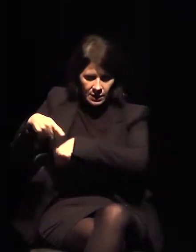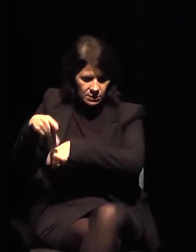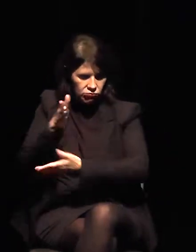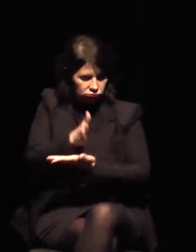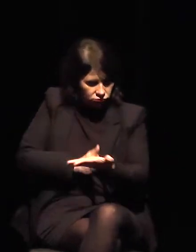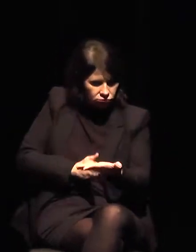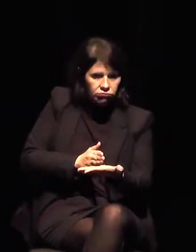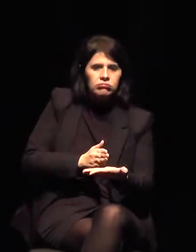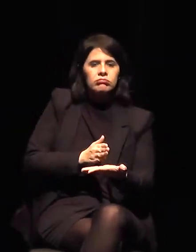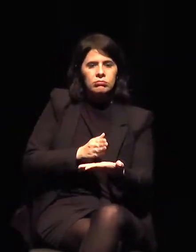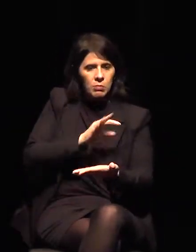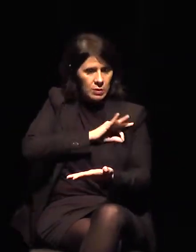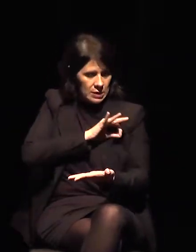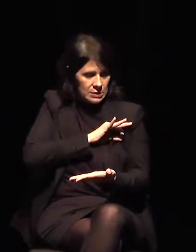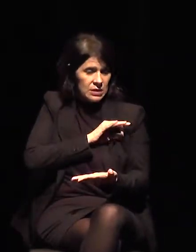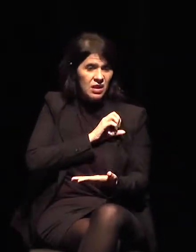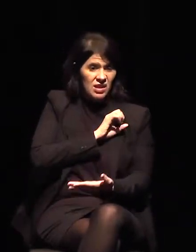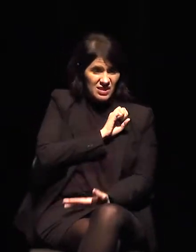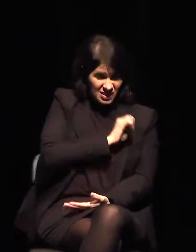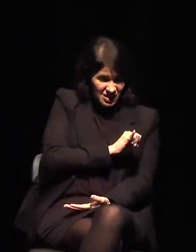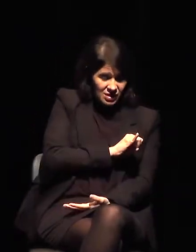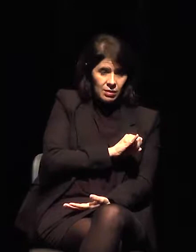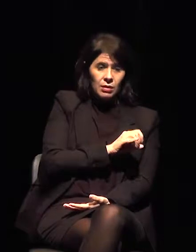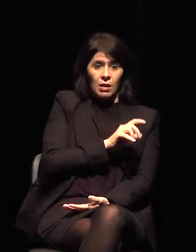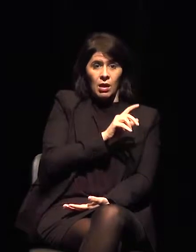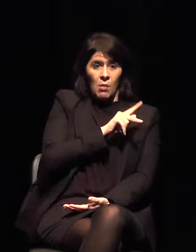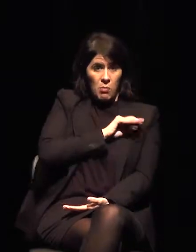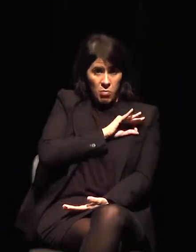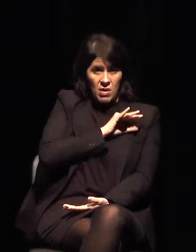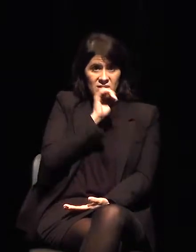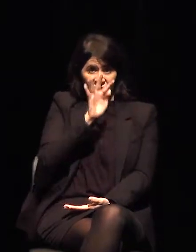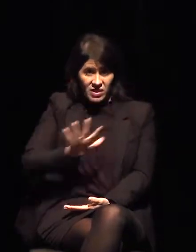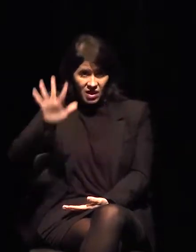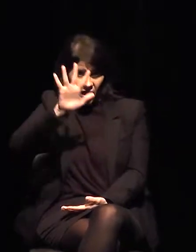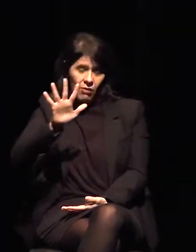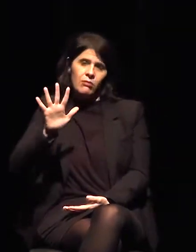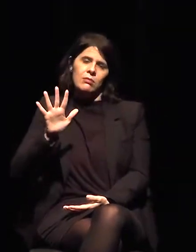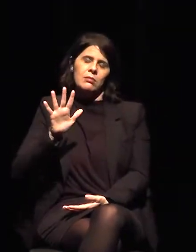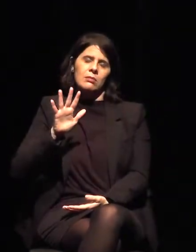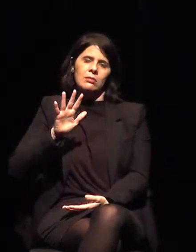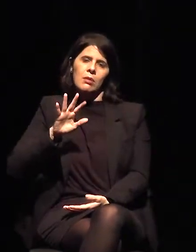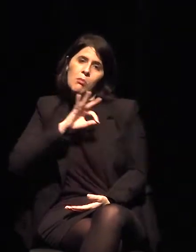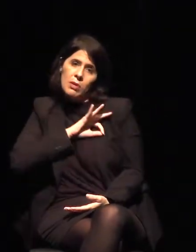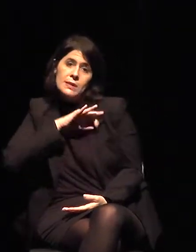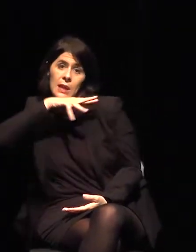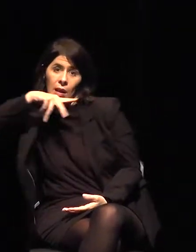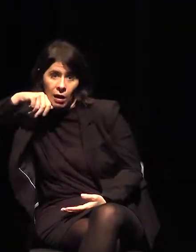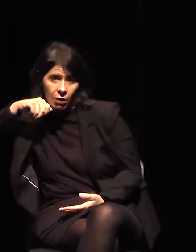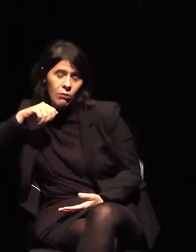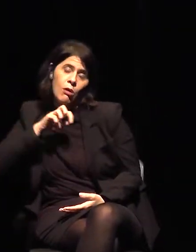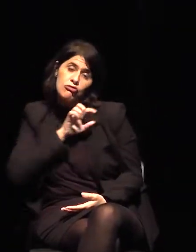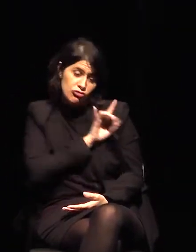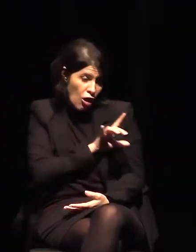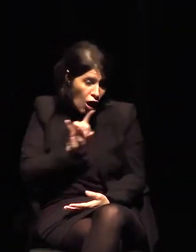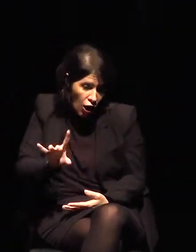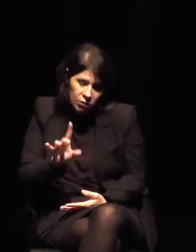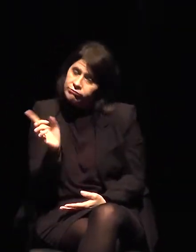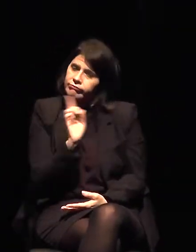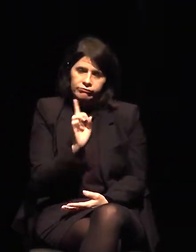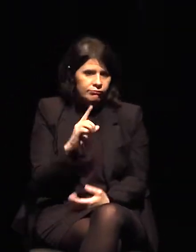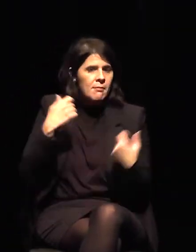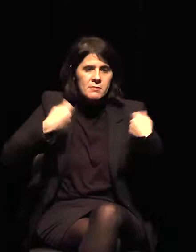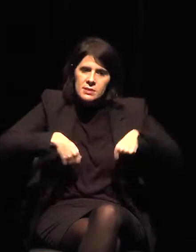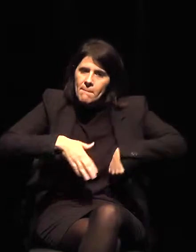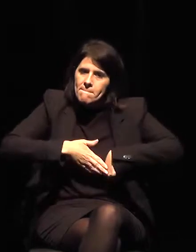todas las regiones de frontera. Armas con restricción de calibre, desembarcaciones,